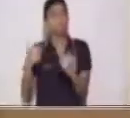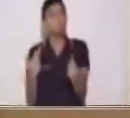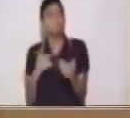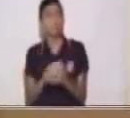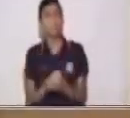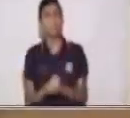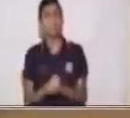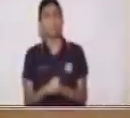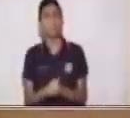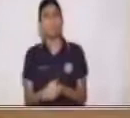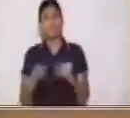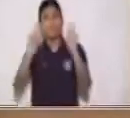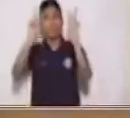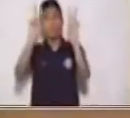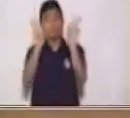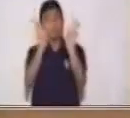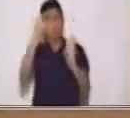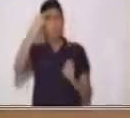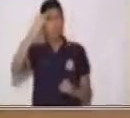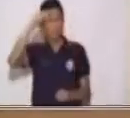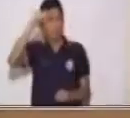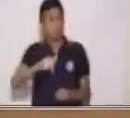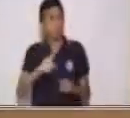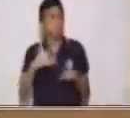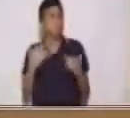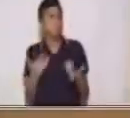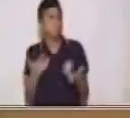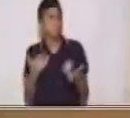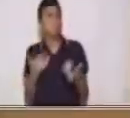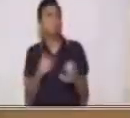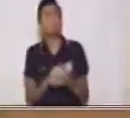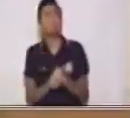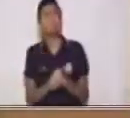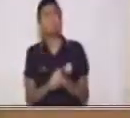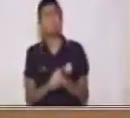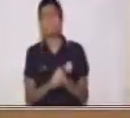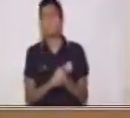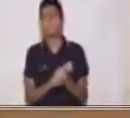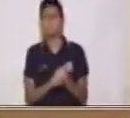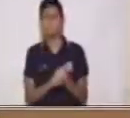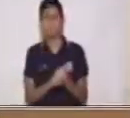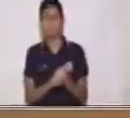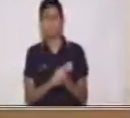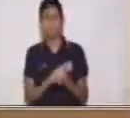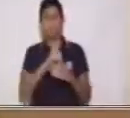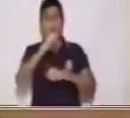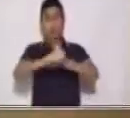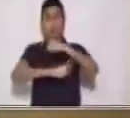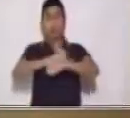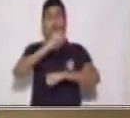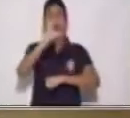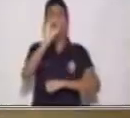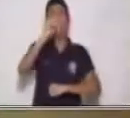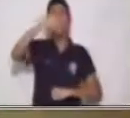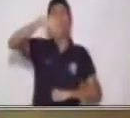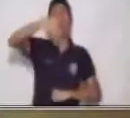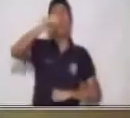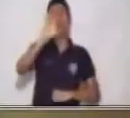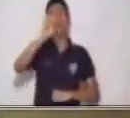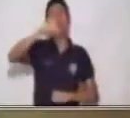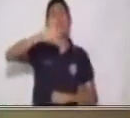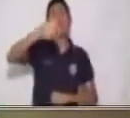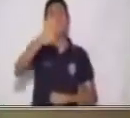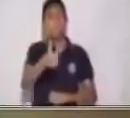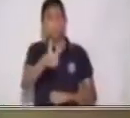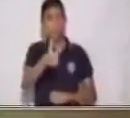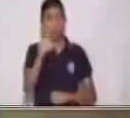Entonces, nuestro tema es asociación de fonema y letra. Eso